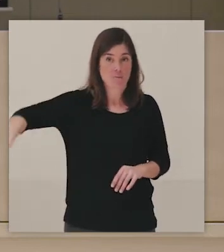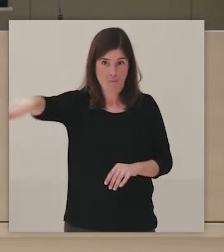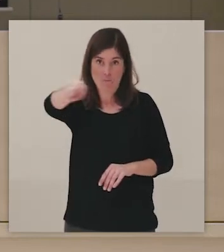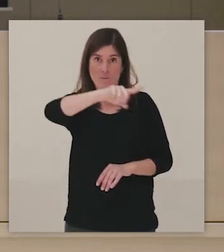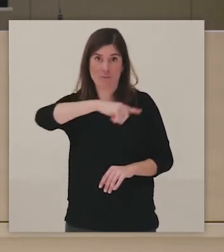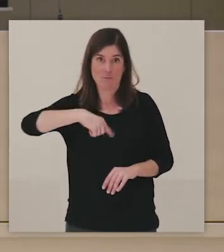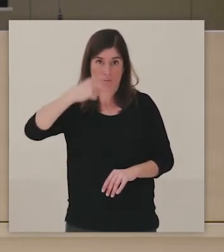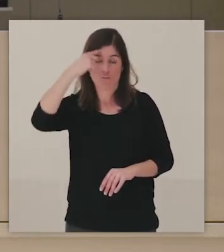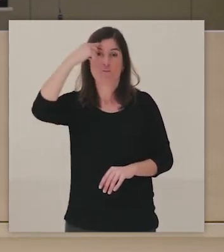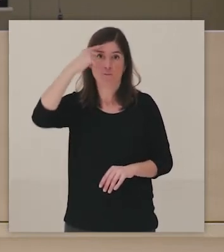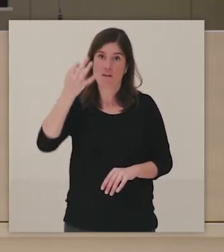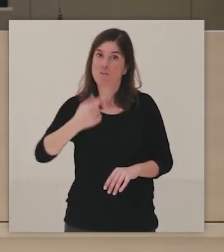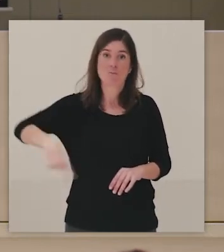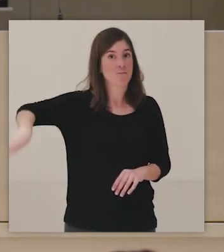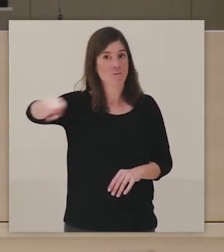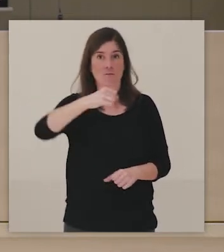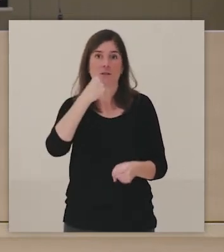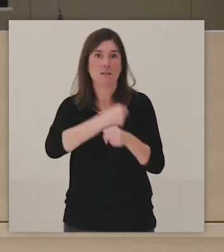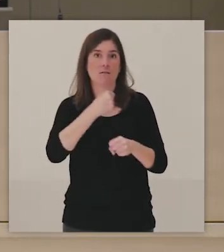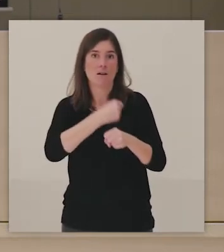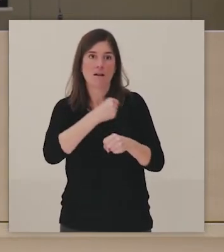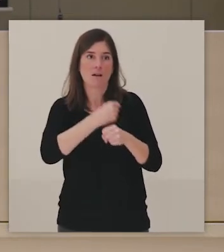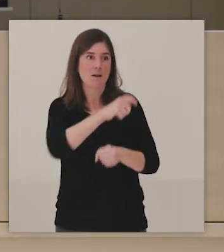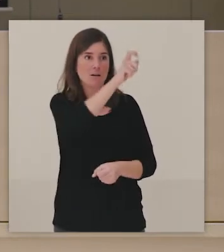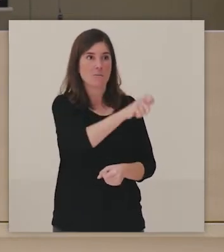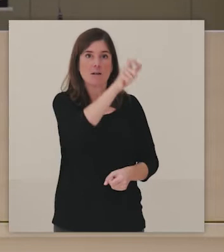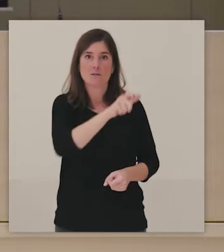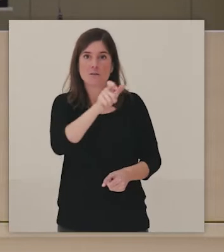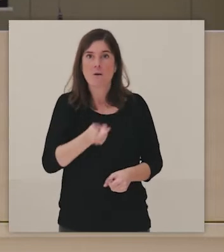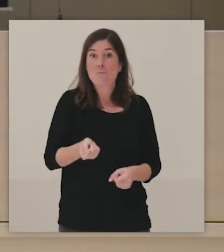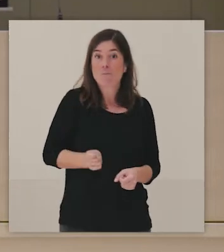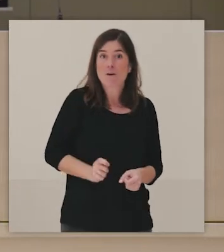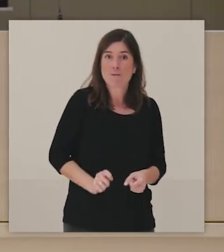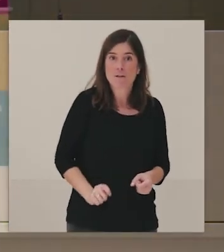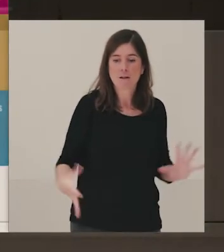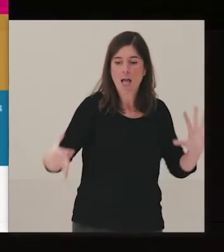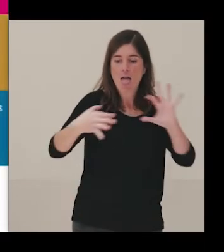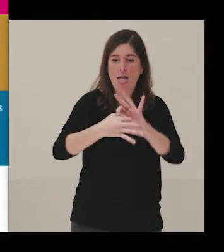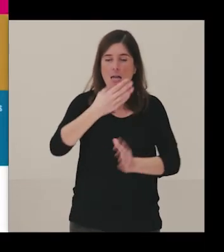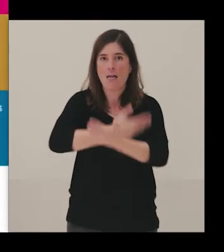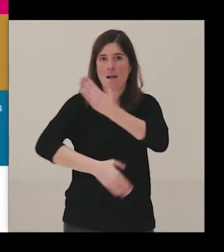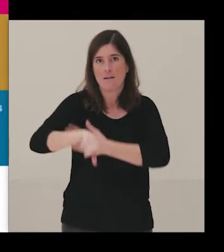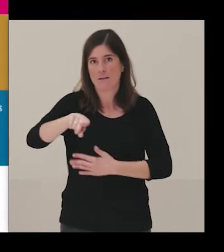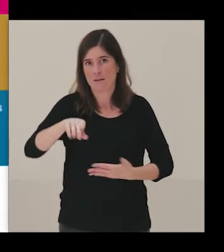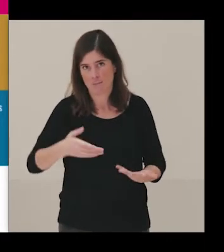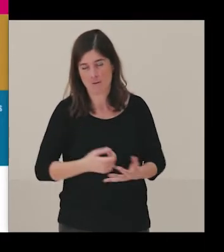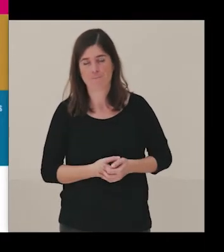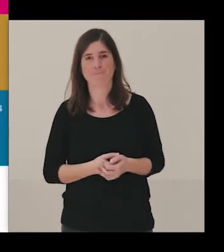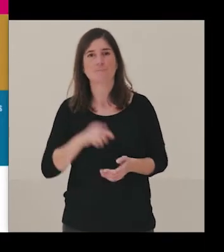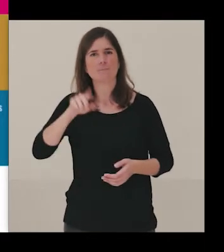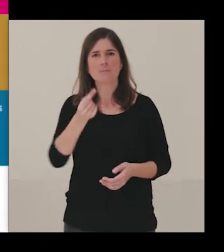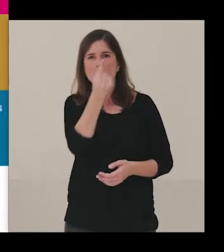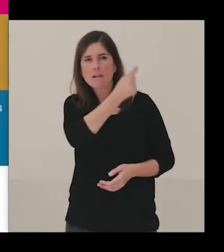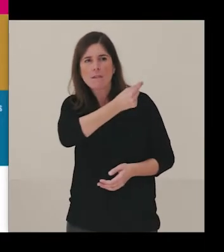tener siempre en cuenta, y es el trabajo directo con los profesionales. Diseñar con muchísima flexibilidad,